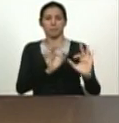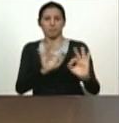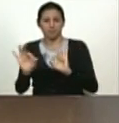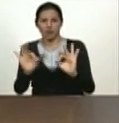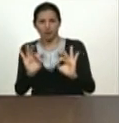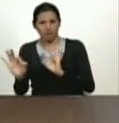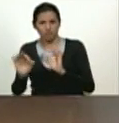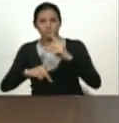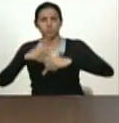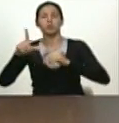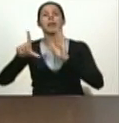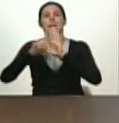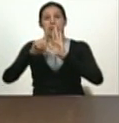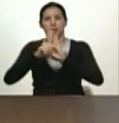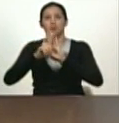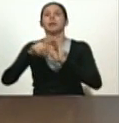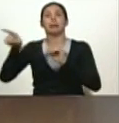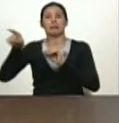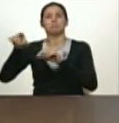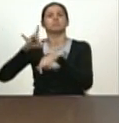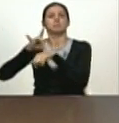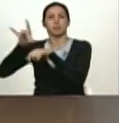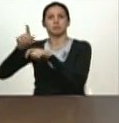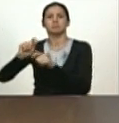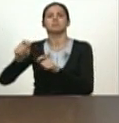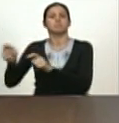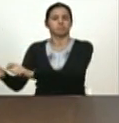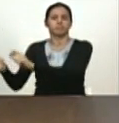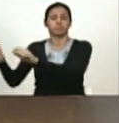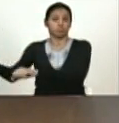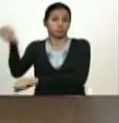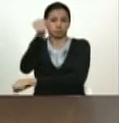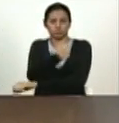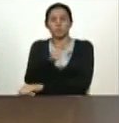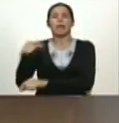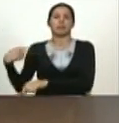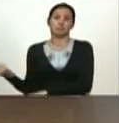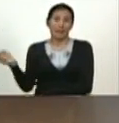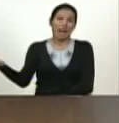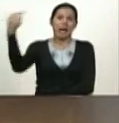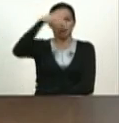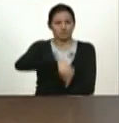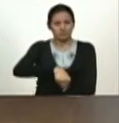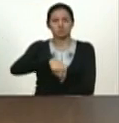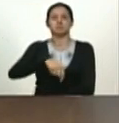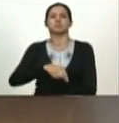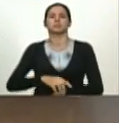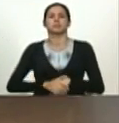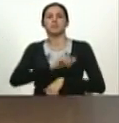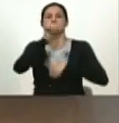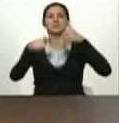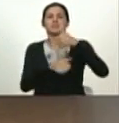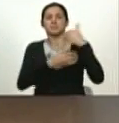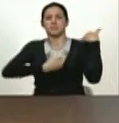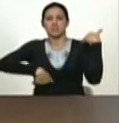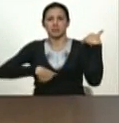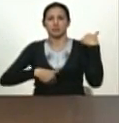para que se viniera y se colocara al frente del gobierno nacional como vicepresidente ejecutivo.